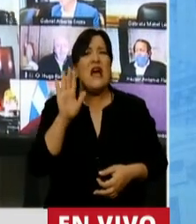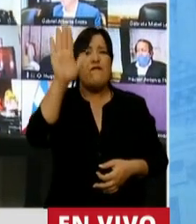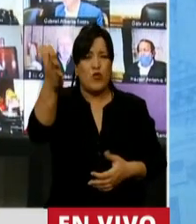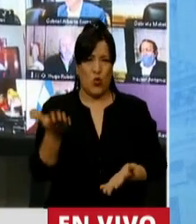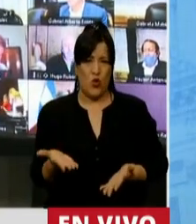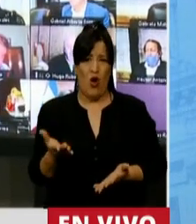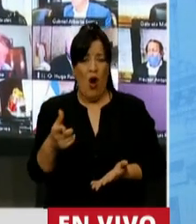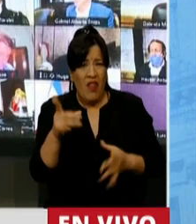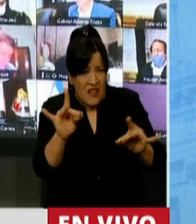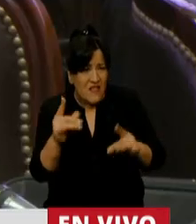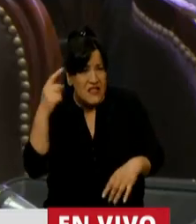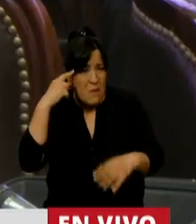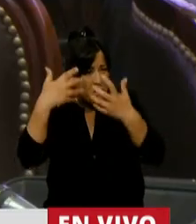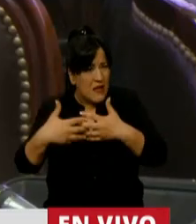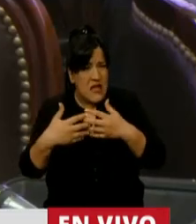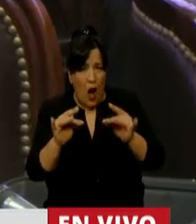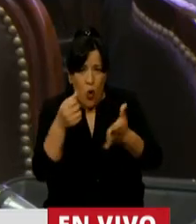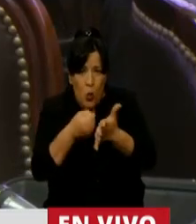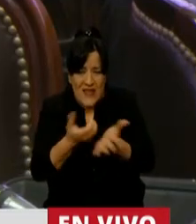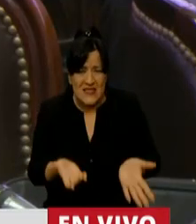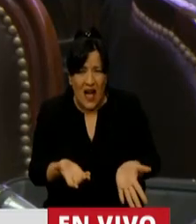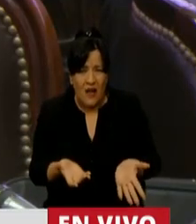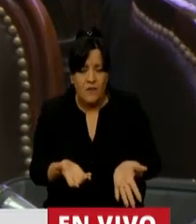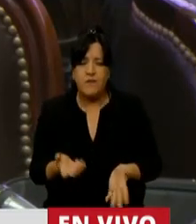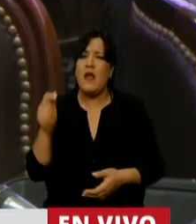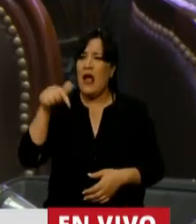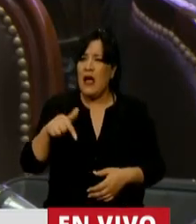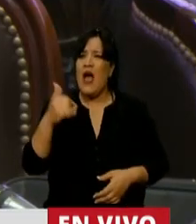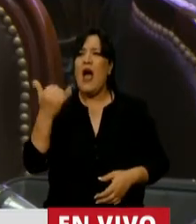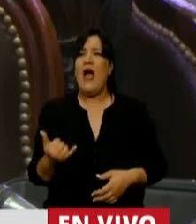Tanto les cuesta pensar. Acá van a encontrar